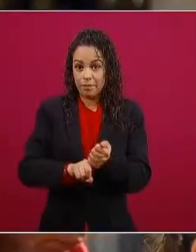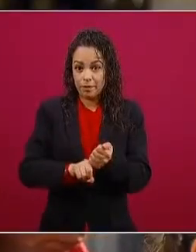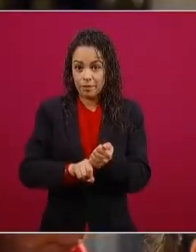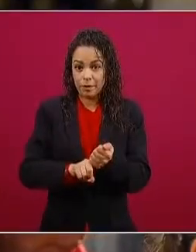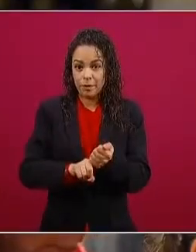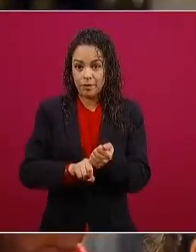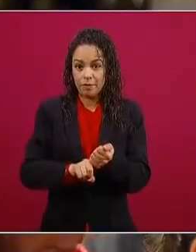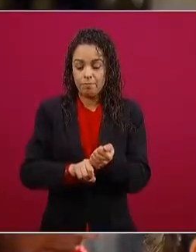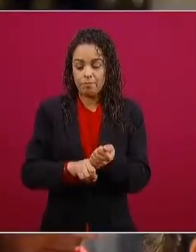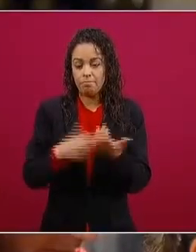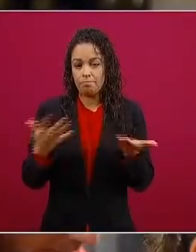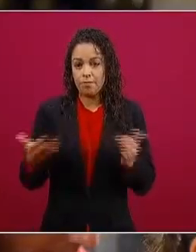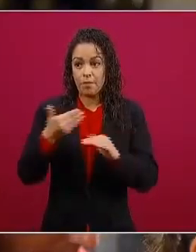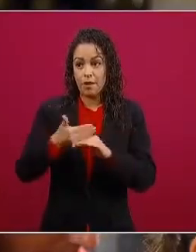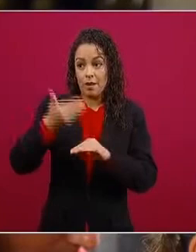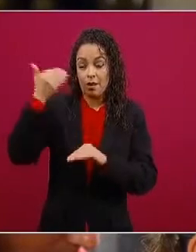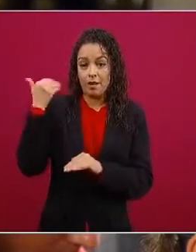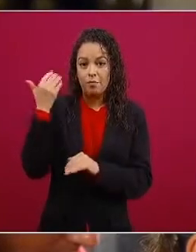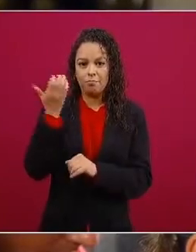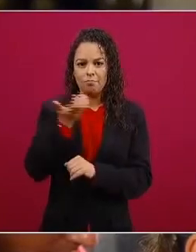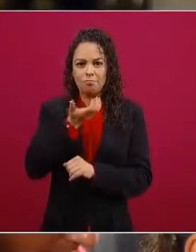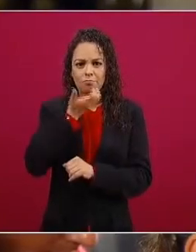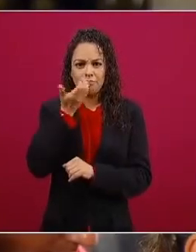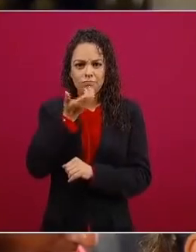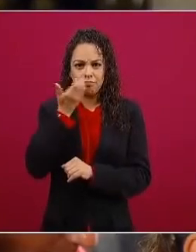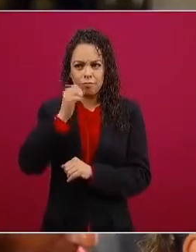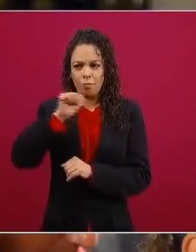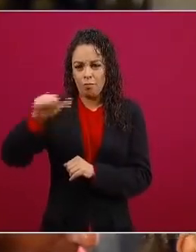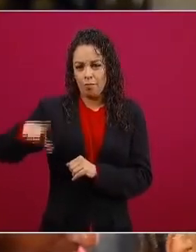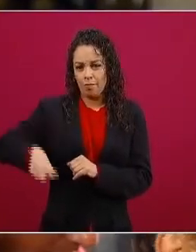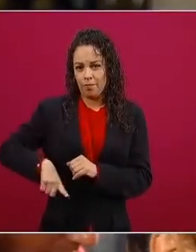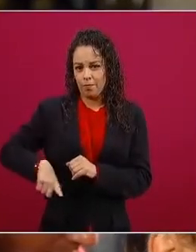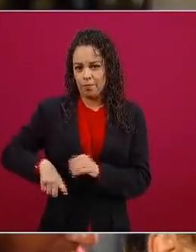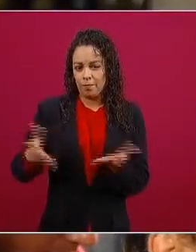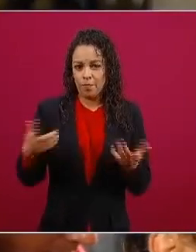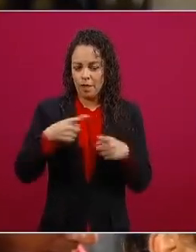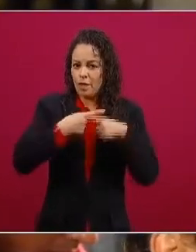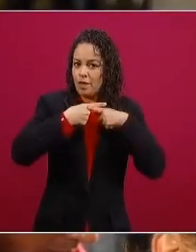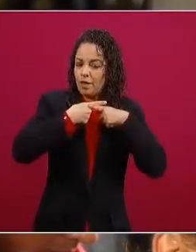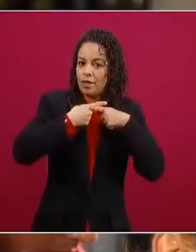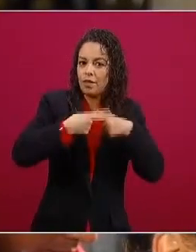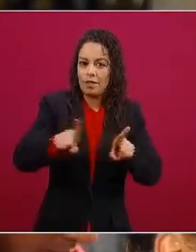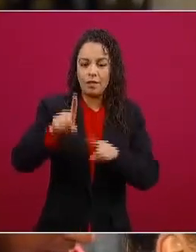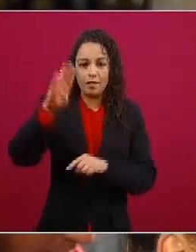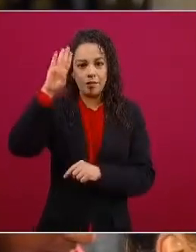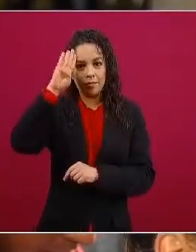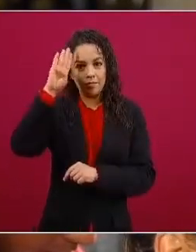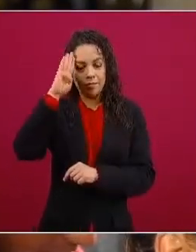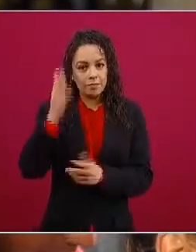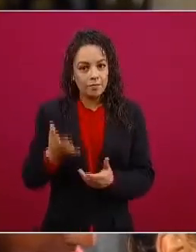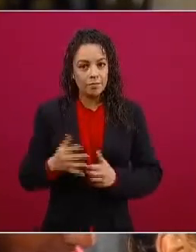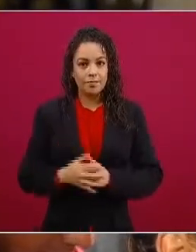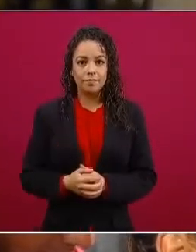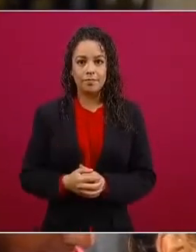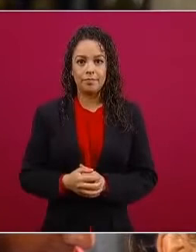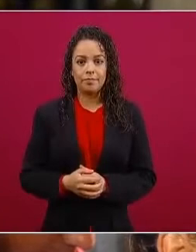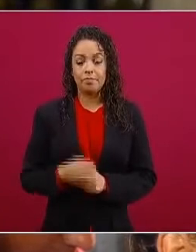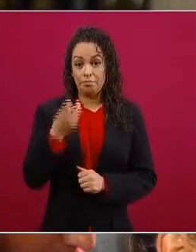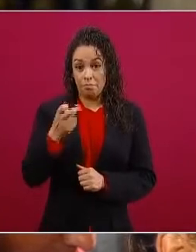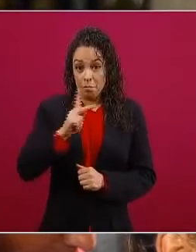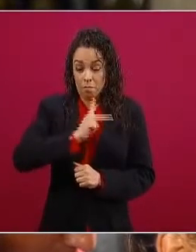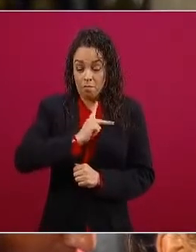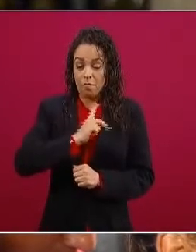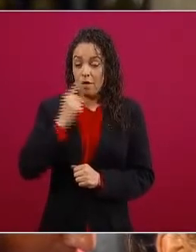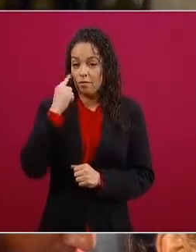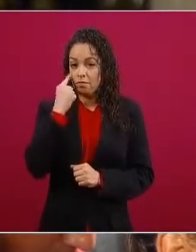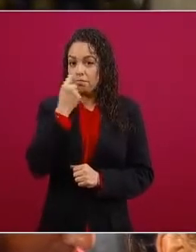anticíclicas que antes se adoptaban. Este ordenamiento con estas 11 acciones, desde mi punto de vista,